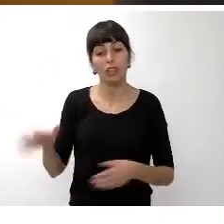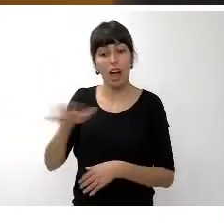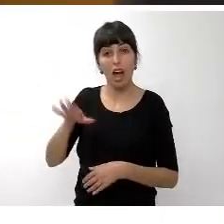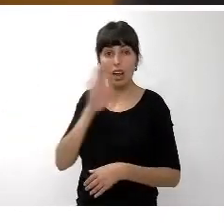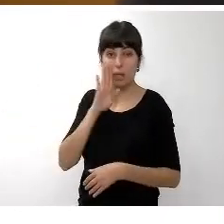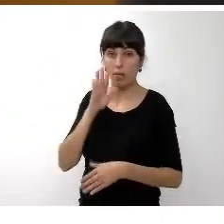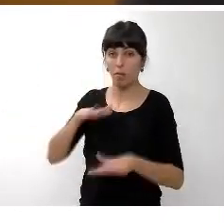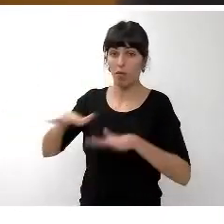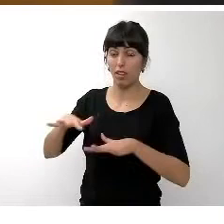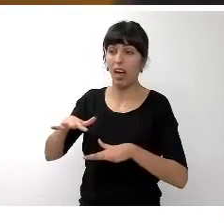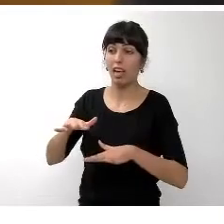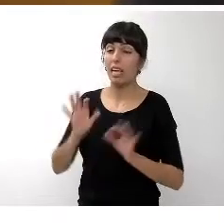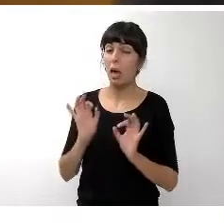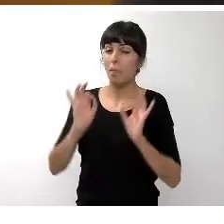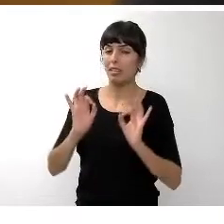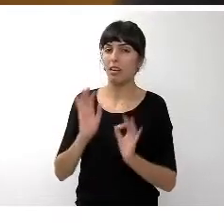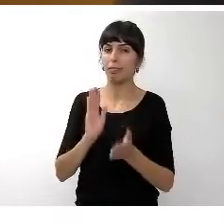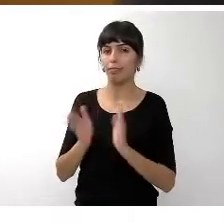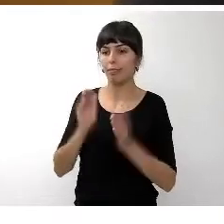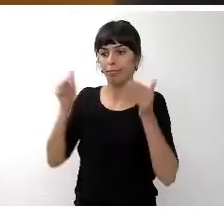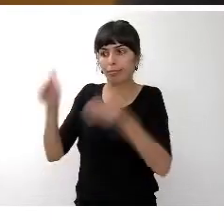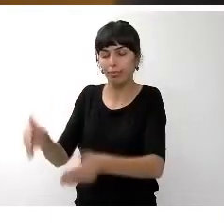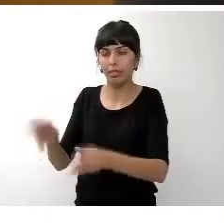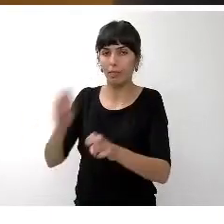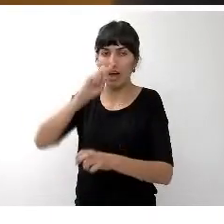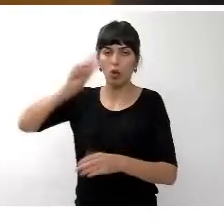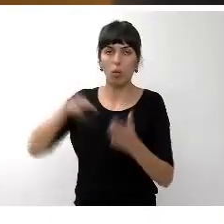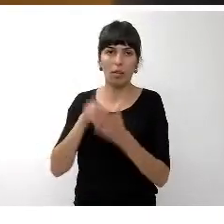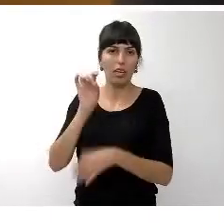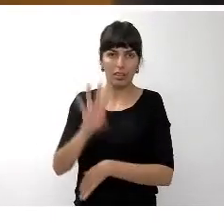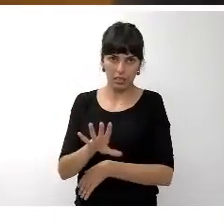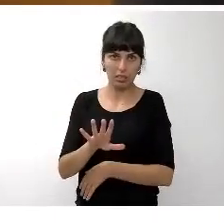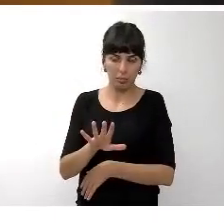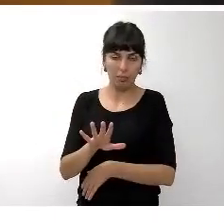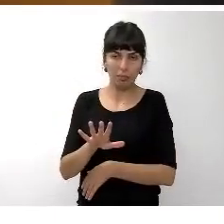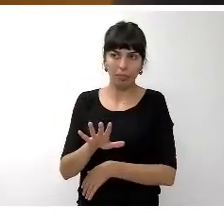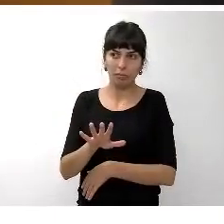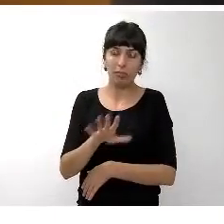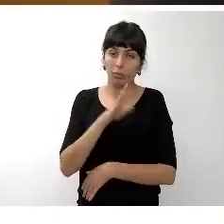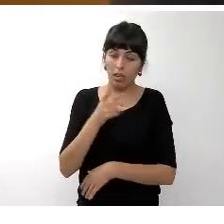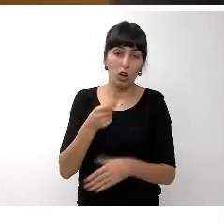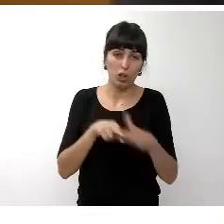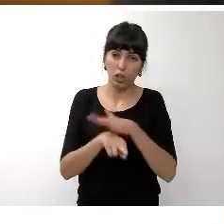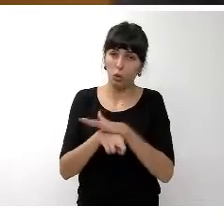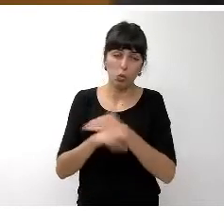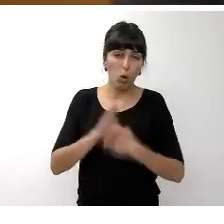tratamiento en el año 2015 para con una cantidad ingente de recursos para poder poner al